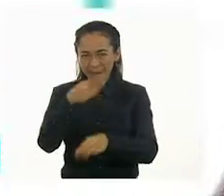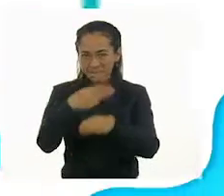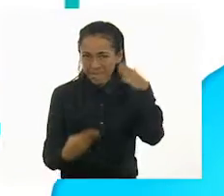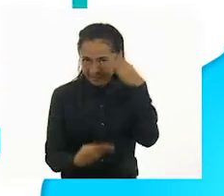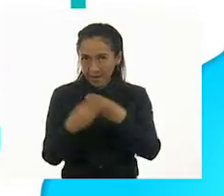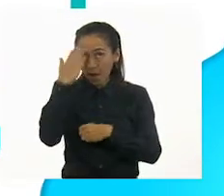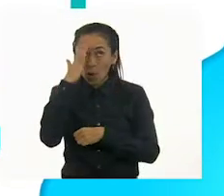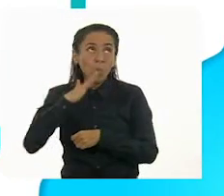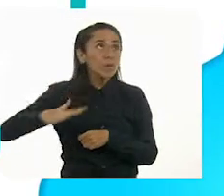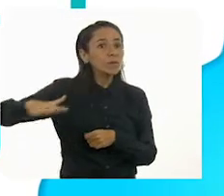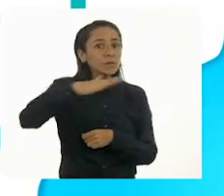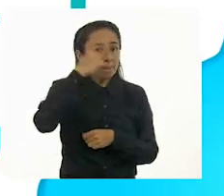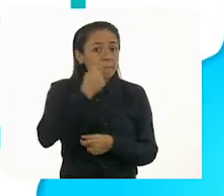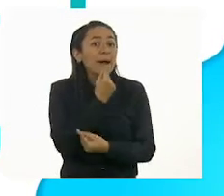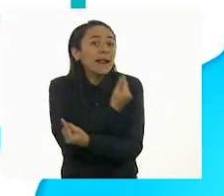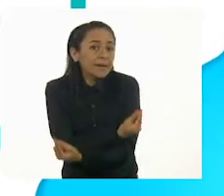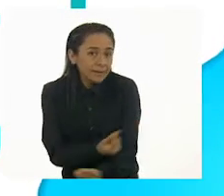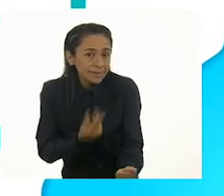de primer grado.